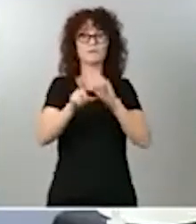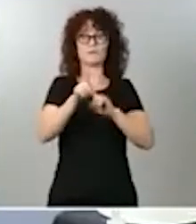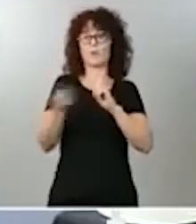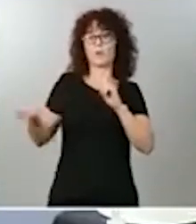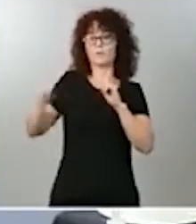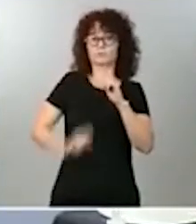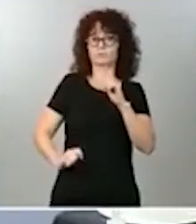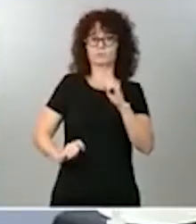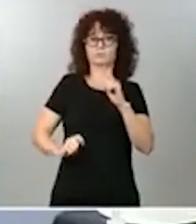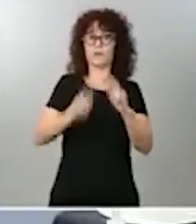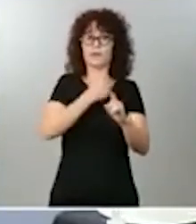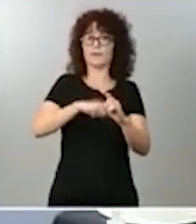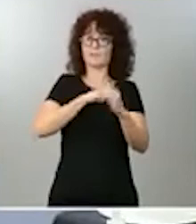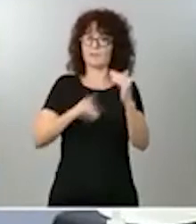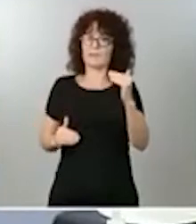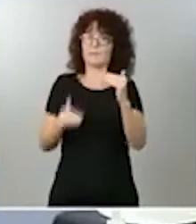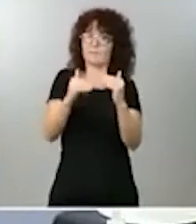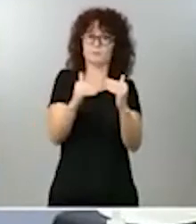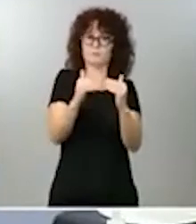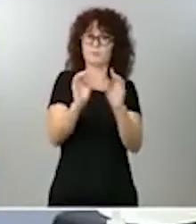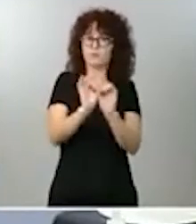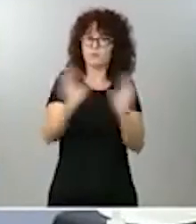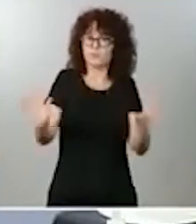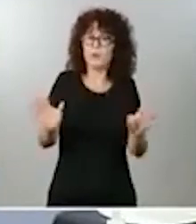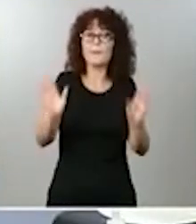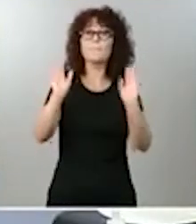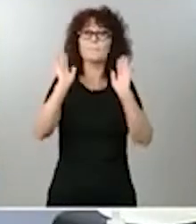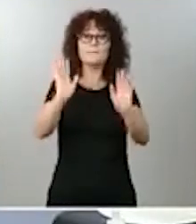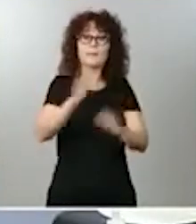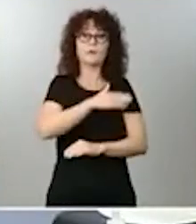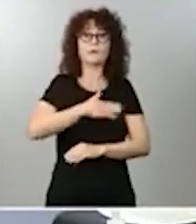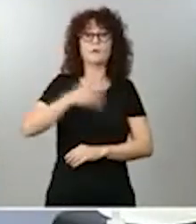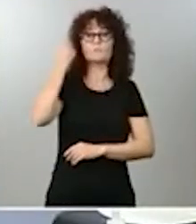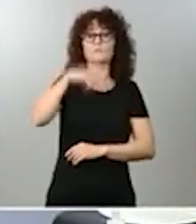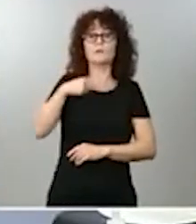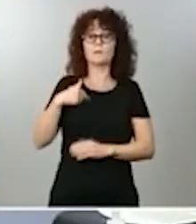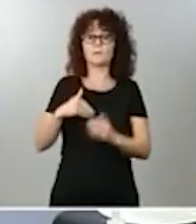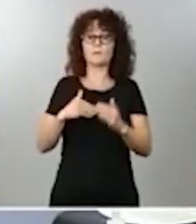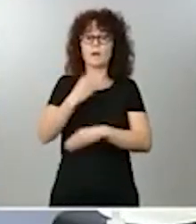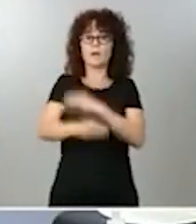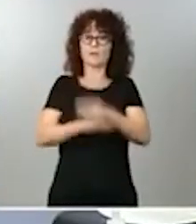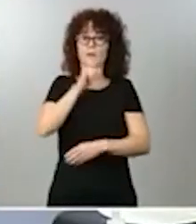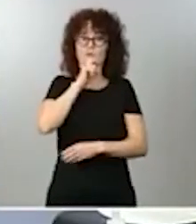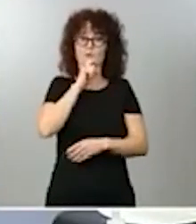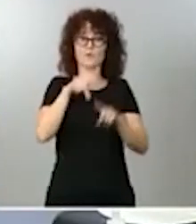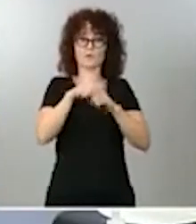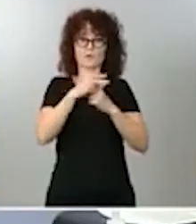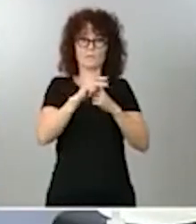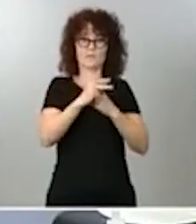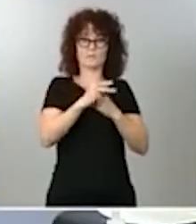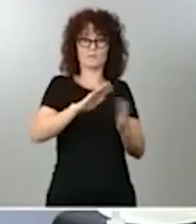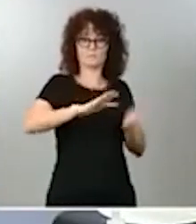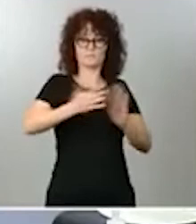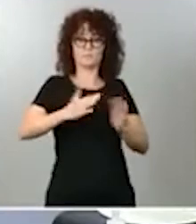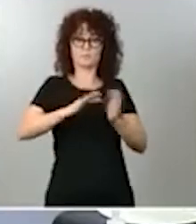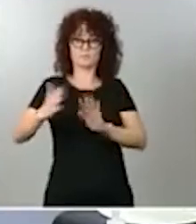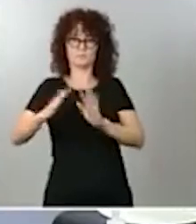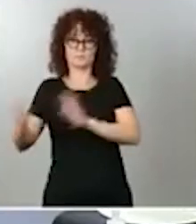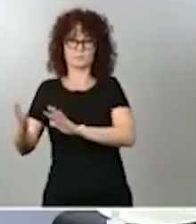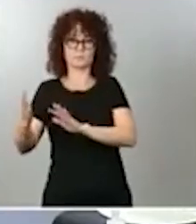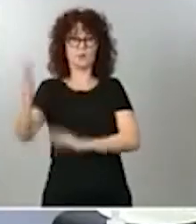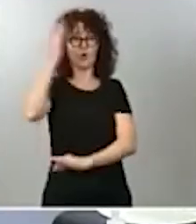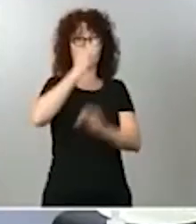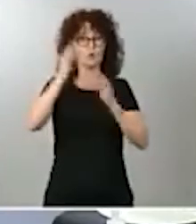que en lo que se centran es en cómo podemos hacer eso, en desplegar una serie de herramientas concretas que tanto las empresas como los